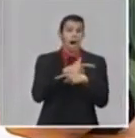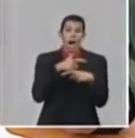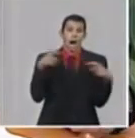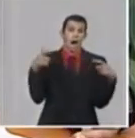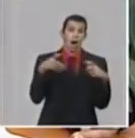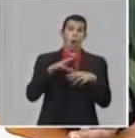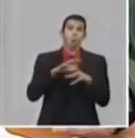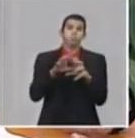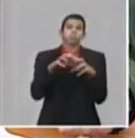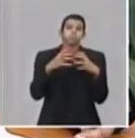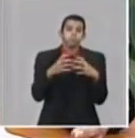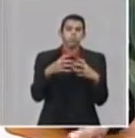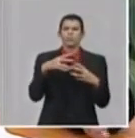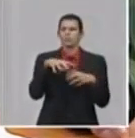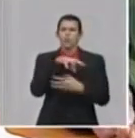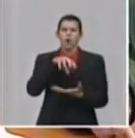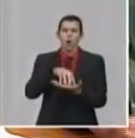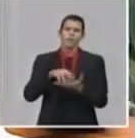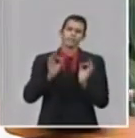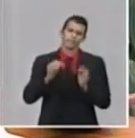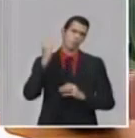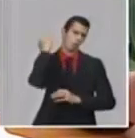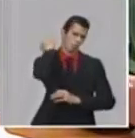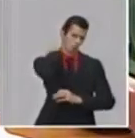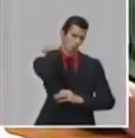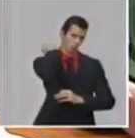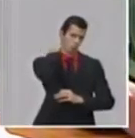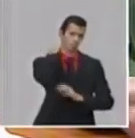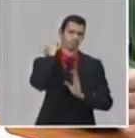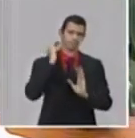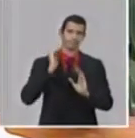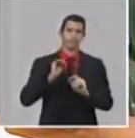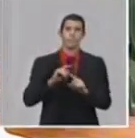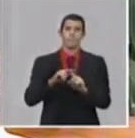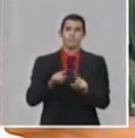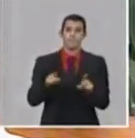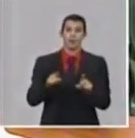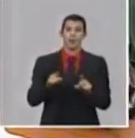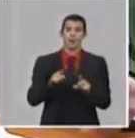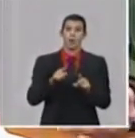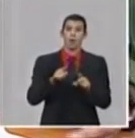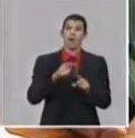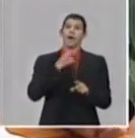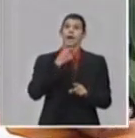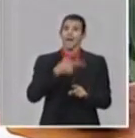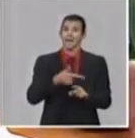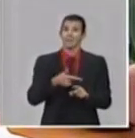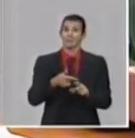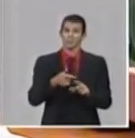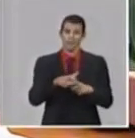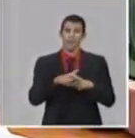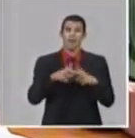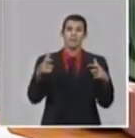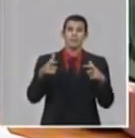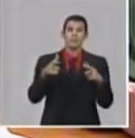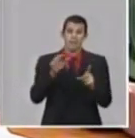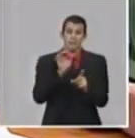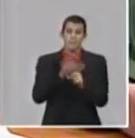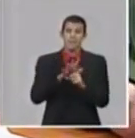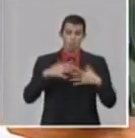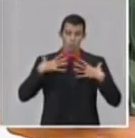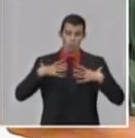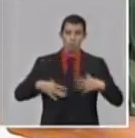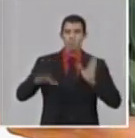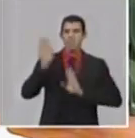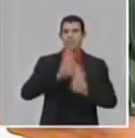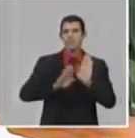Esa inflamación es mediada por moléculas que se denominan citocinas. Entonces, el término que se habla, la tormenta de citocinas.